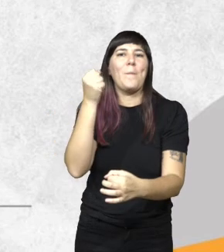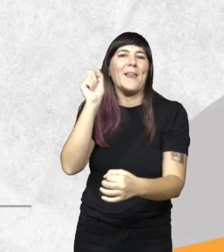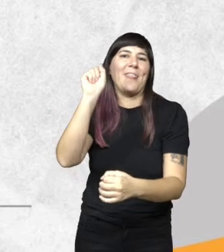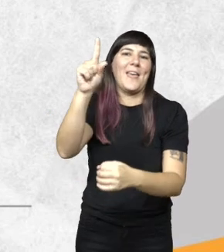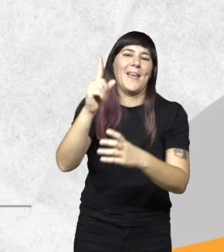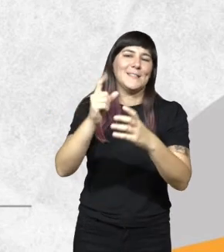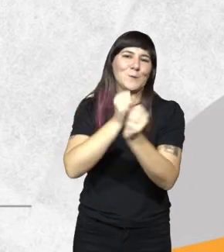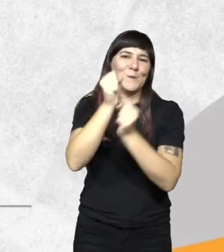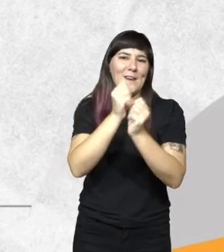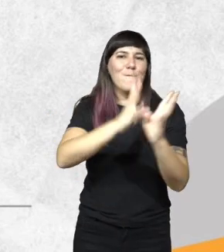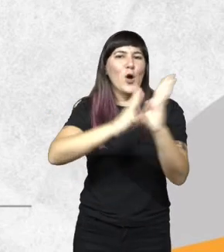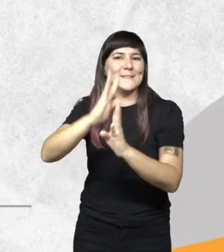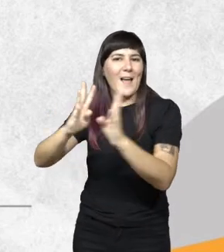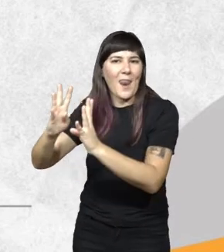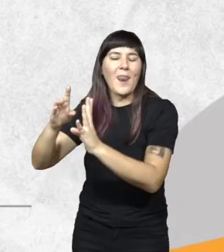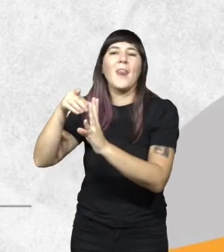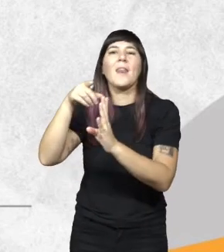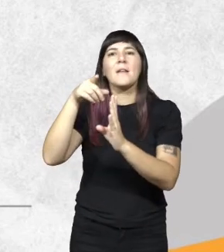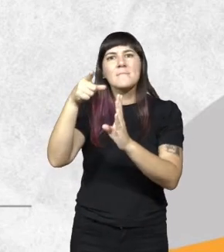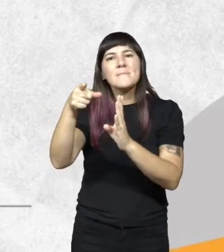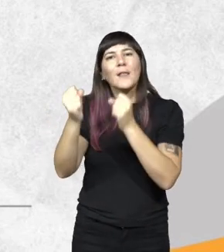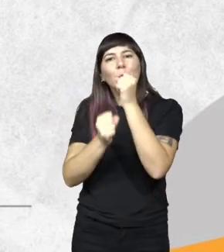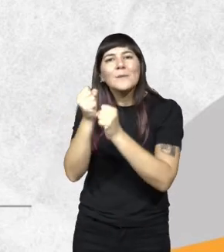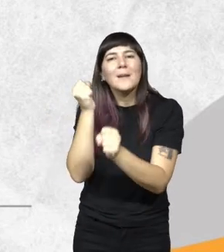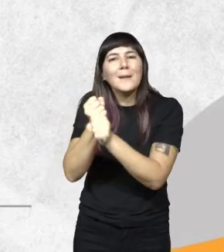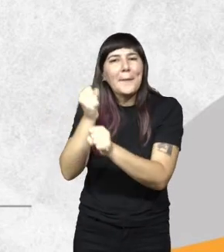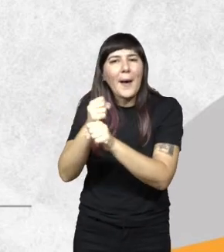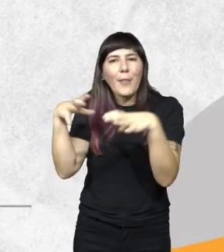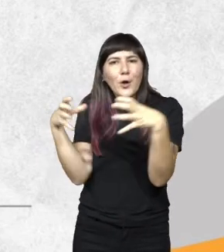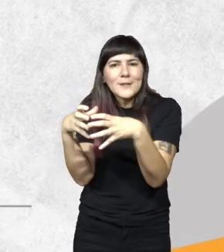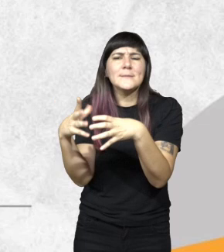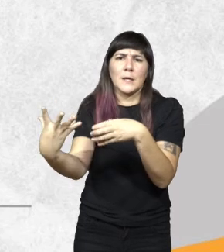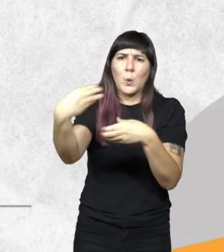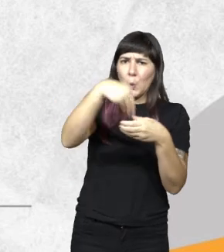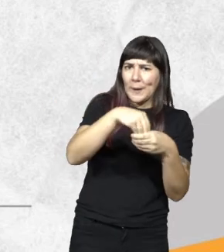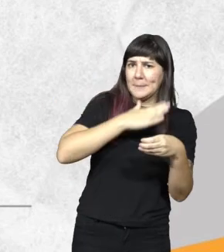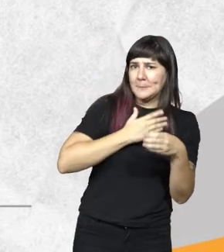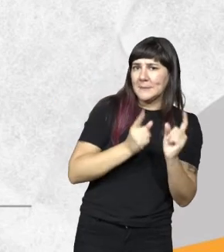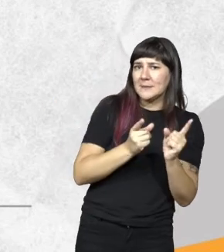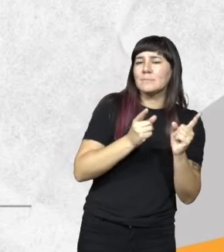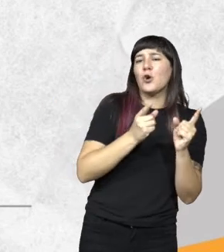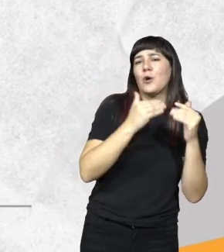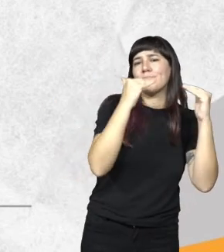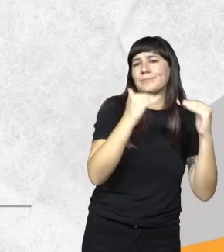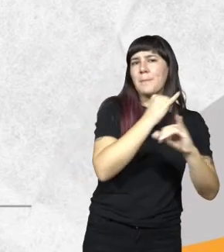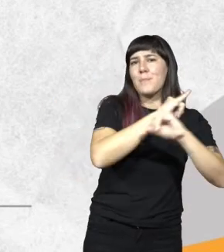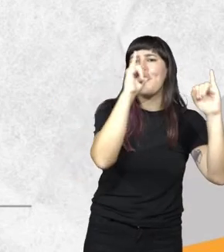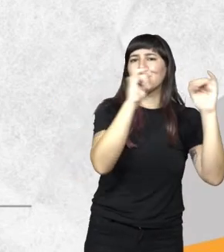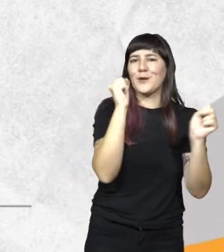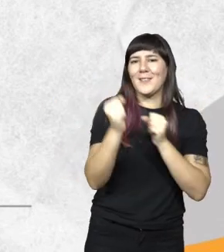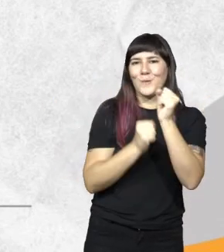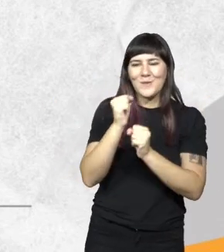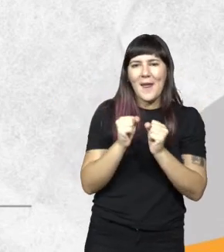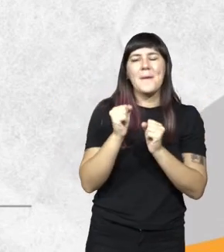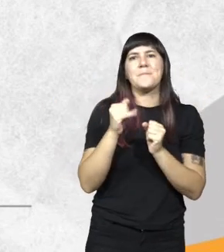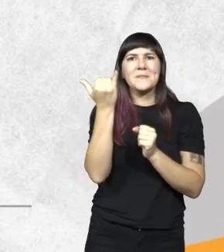forestal. Esta industria de trabajadores, en realidad, está incluida en el régimen de promoción industrial y, por lo tanto, ya